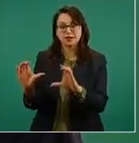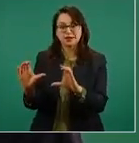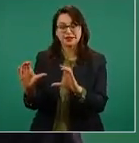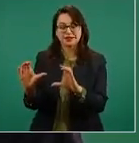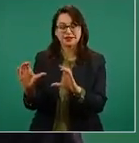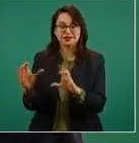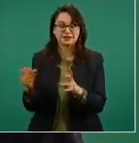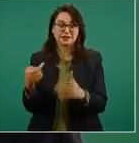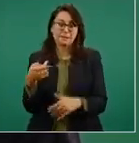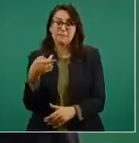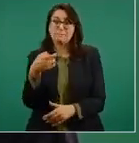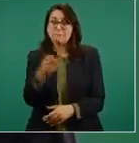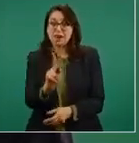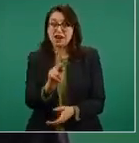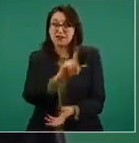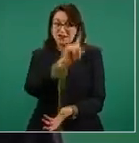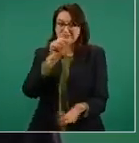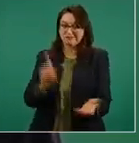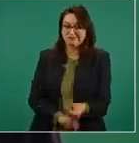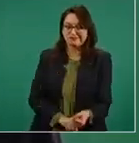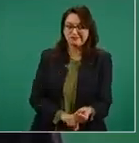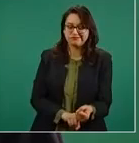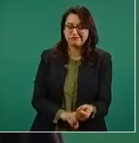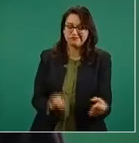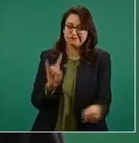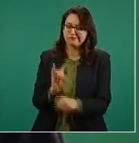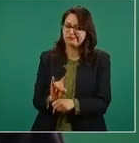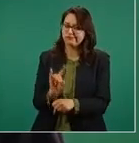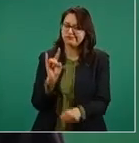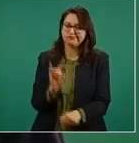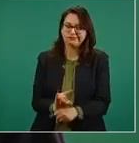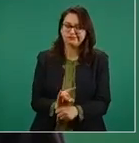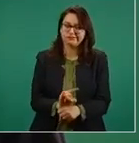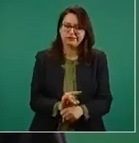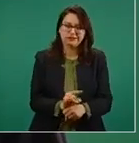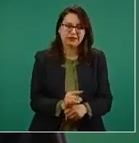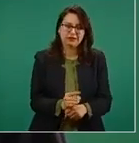el jugoso negocio de la industria.